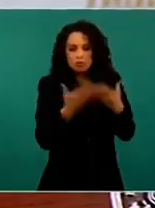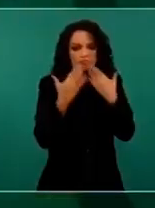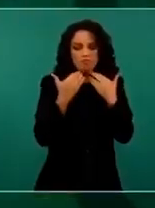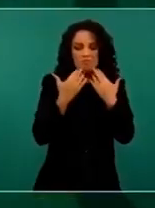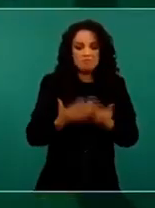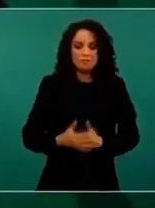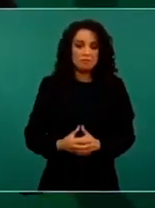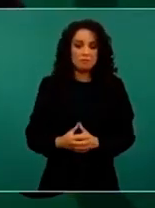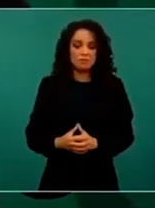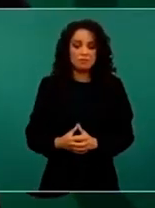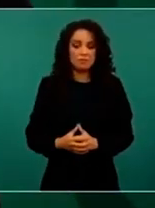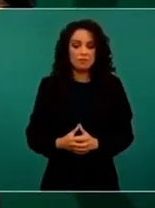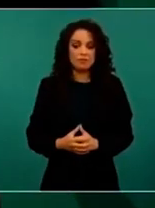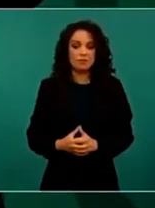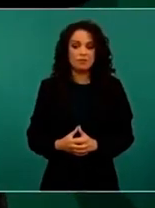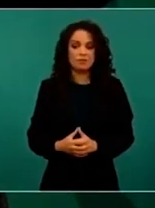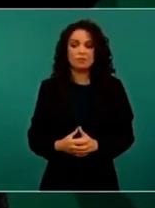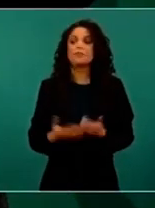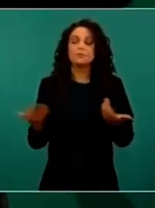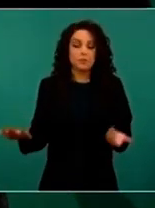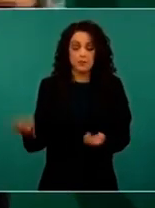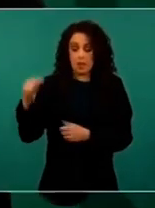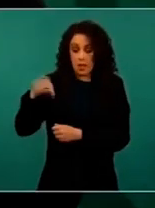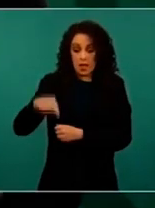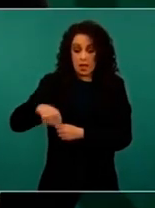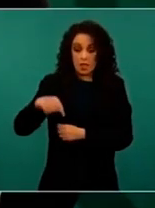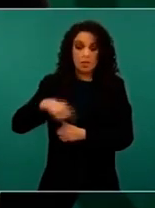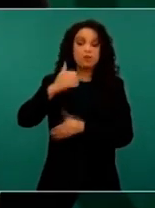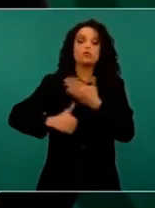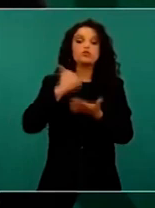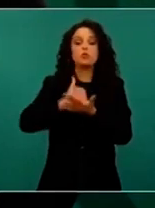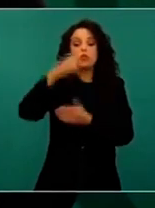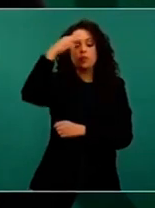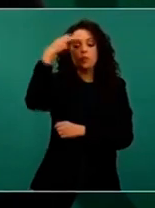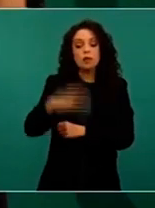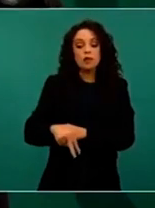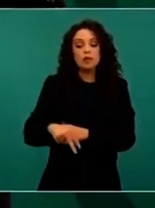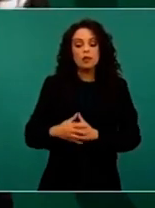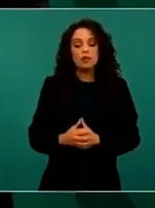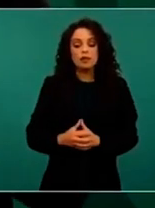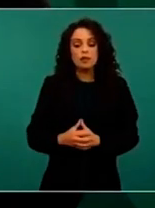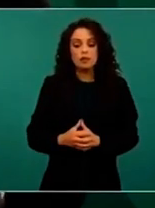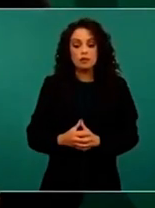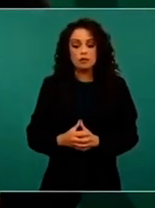Entonces, aquí en la Ciudad de México hay